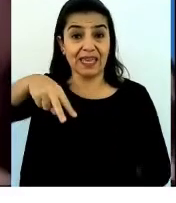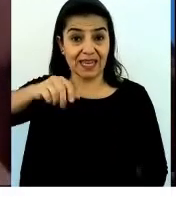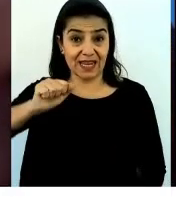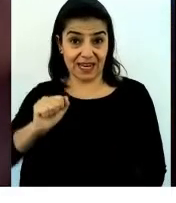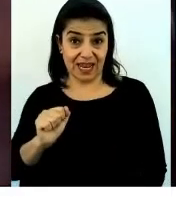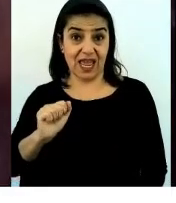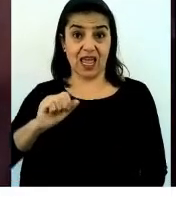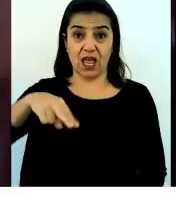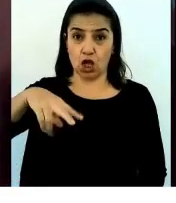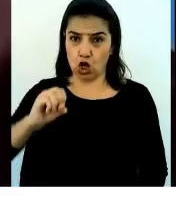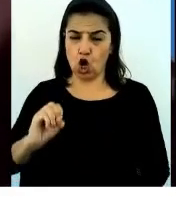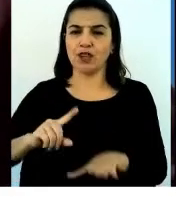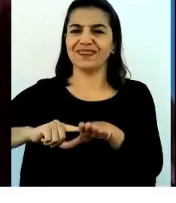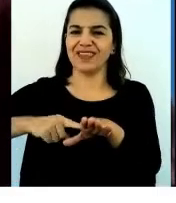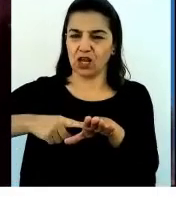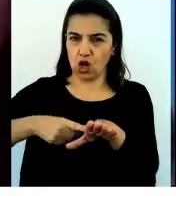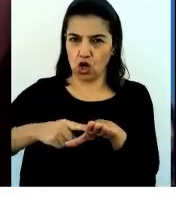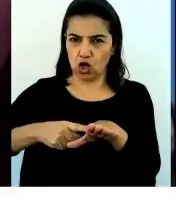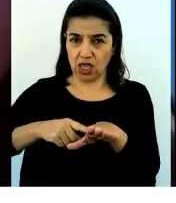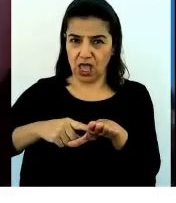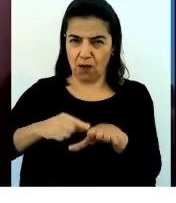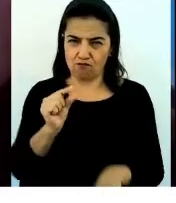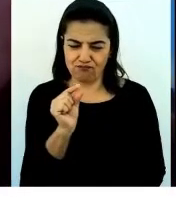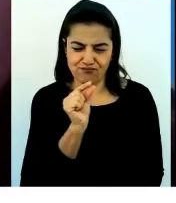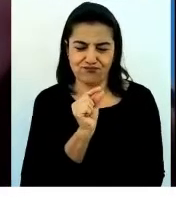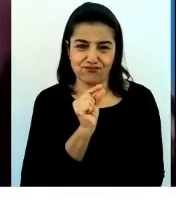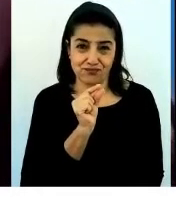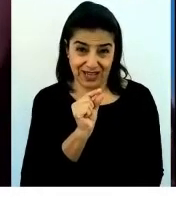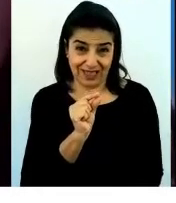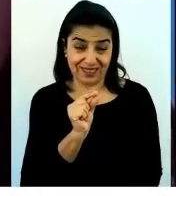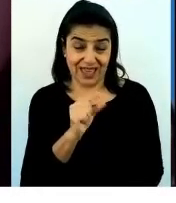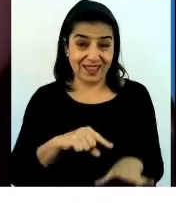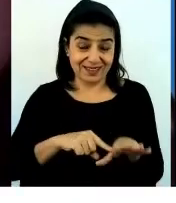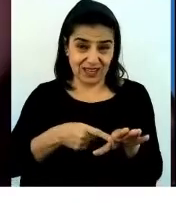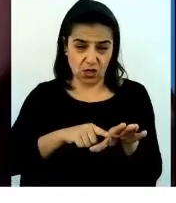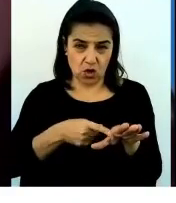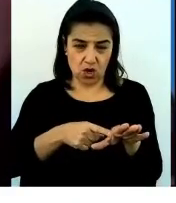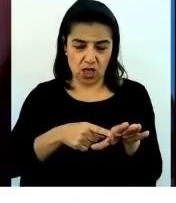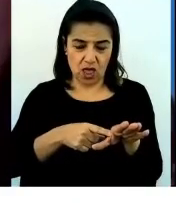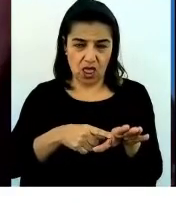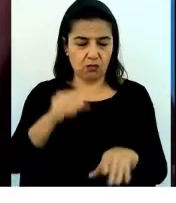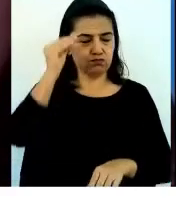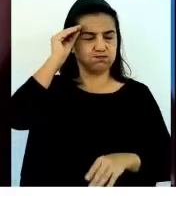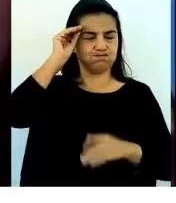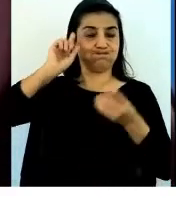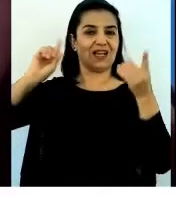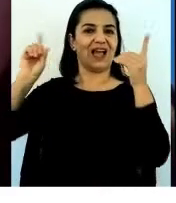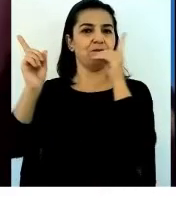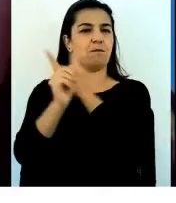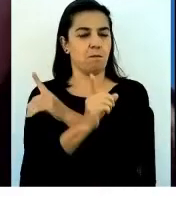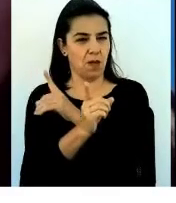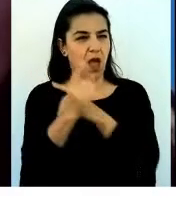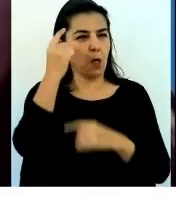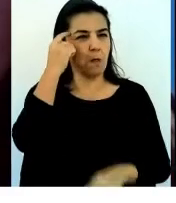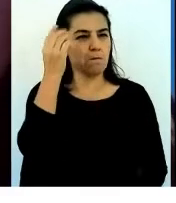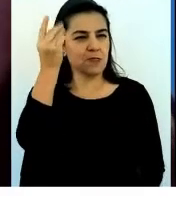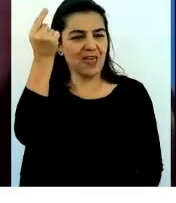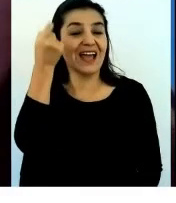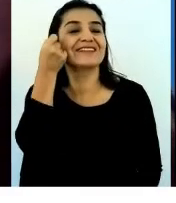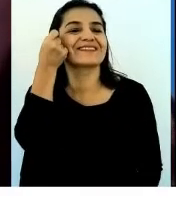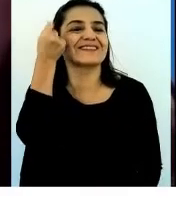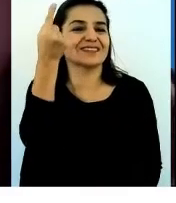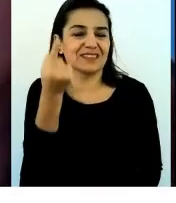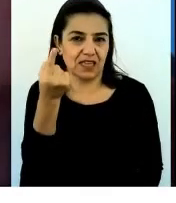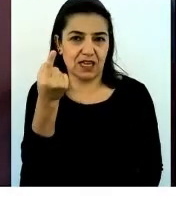ha cambiado mucho en nuestra manera de ver las cosas, en nuestra manera de entender las cosas.